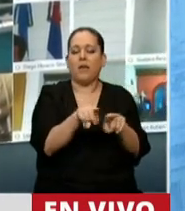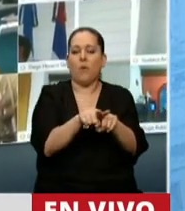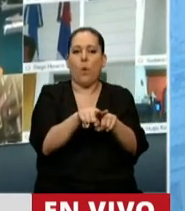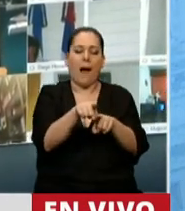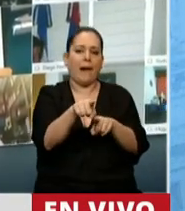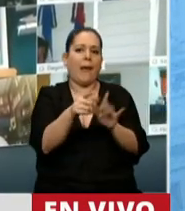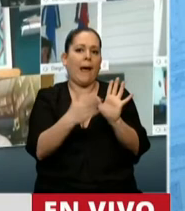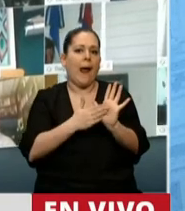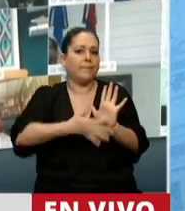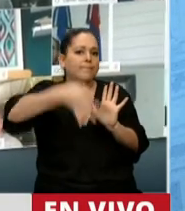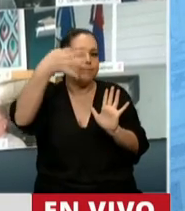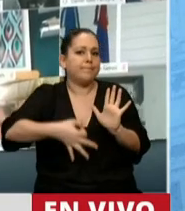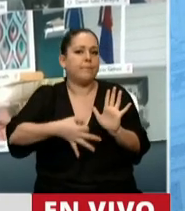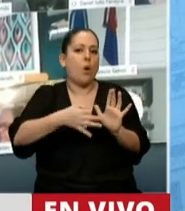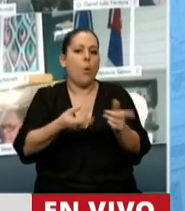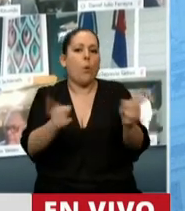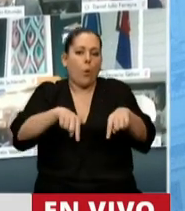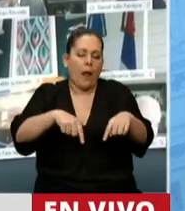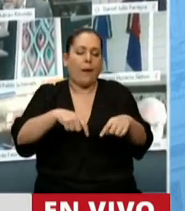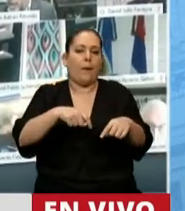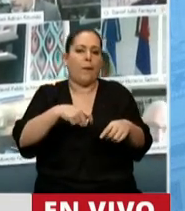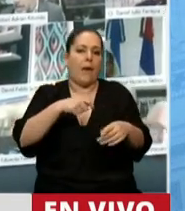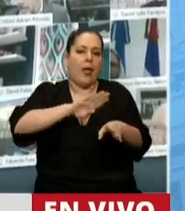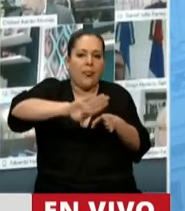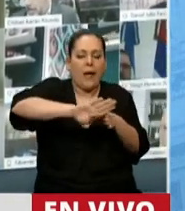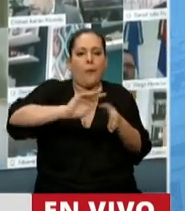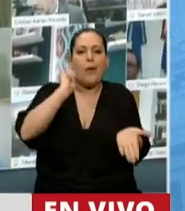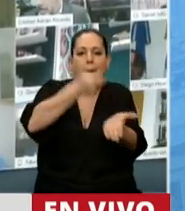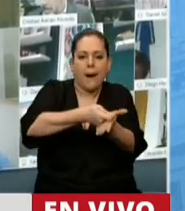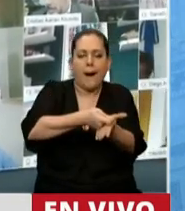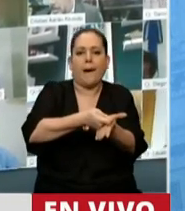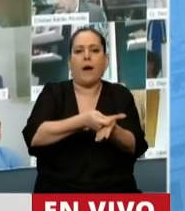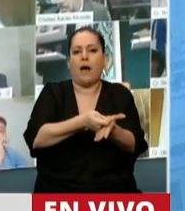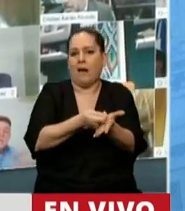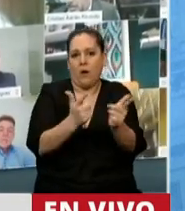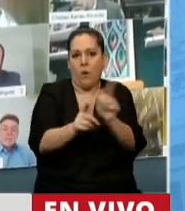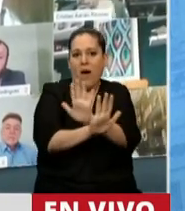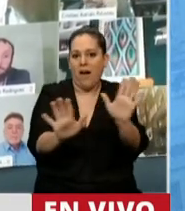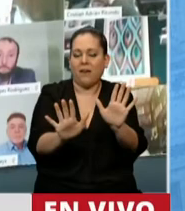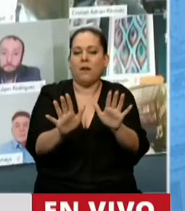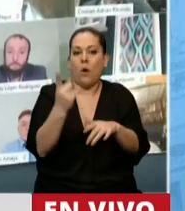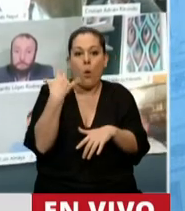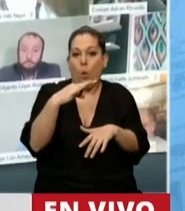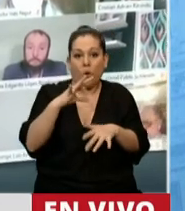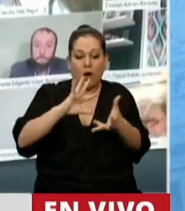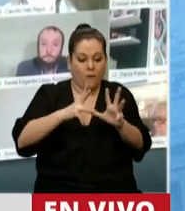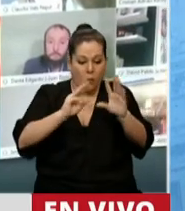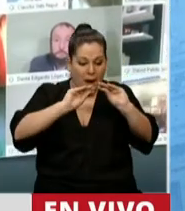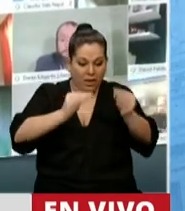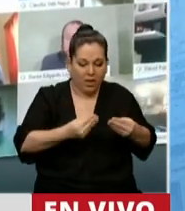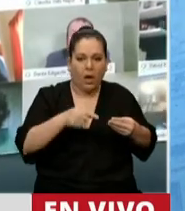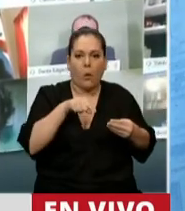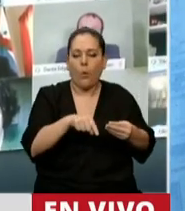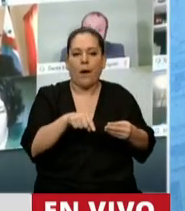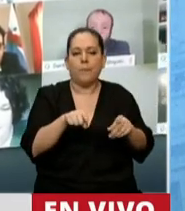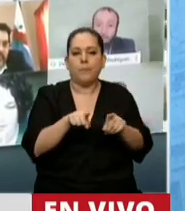un programa de repago de la deuda con la AFIP. Y lo único que hay en esas quiebras es precisamente los